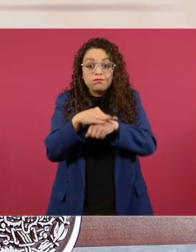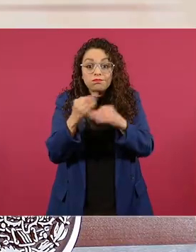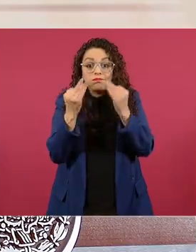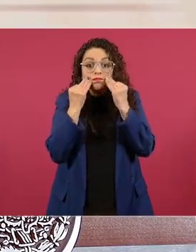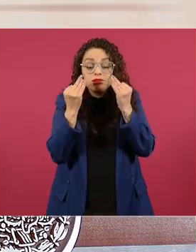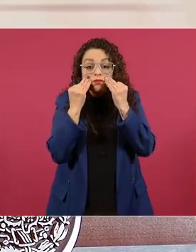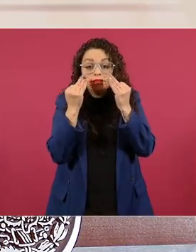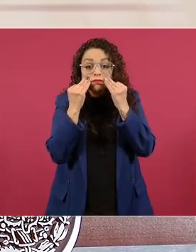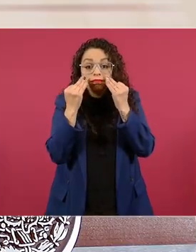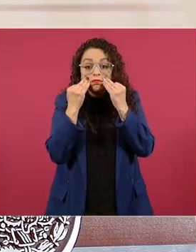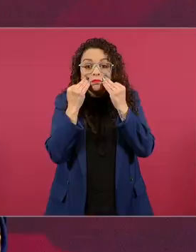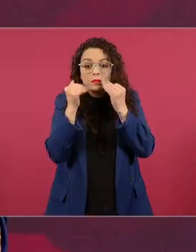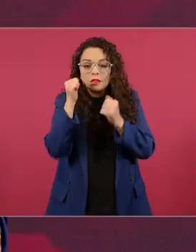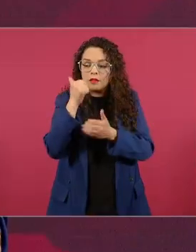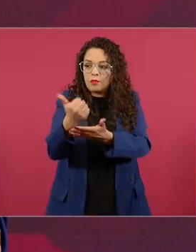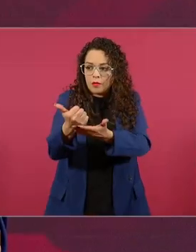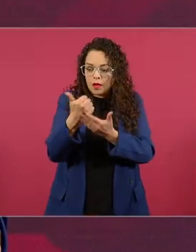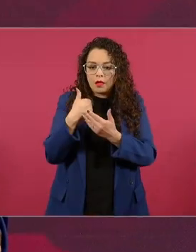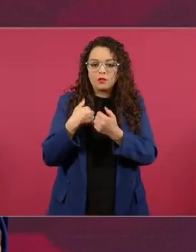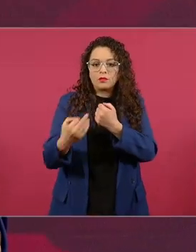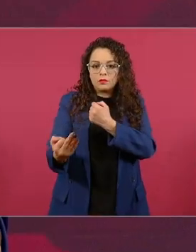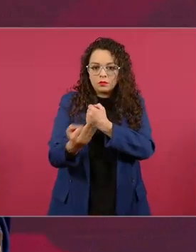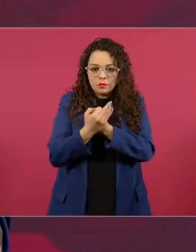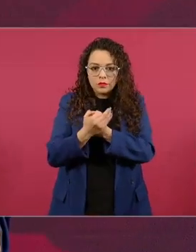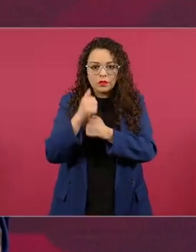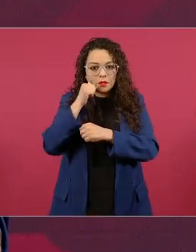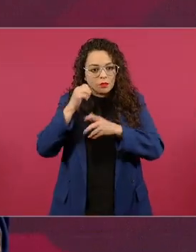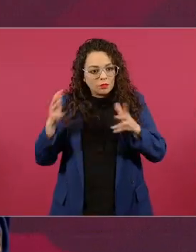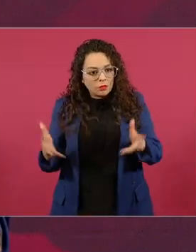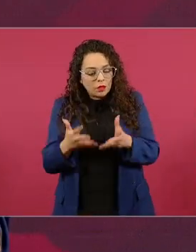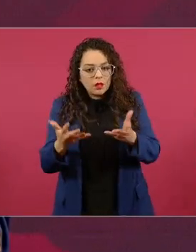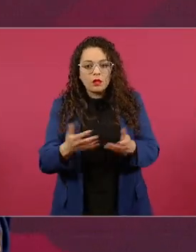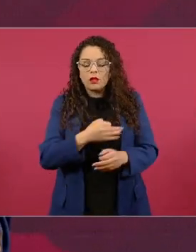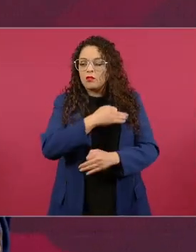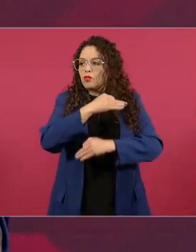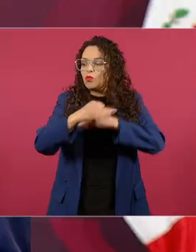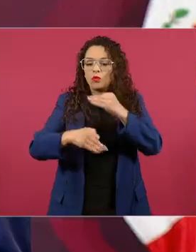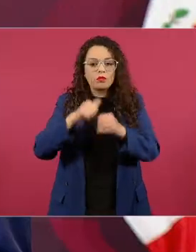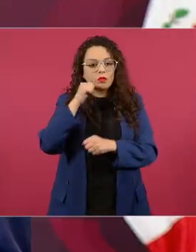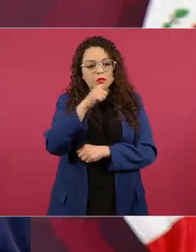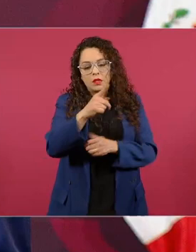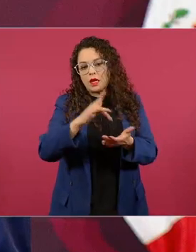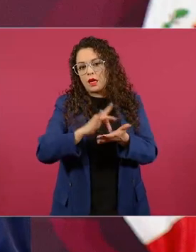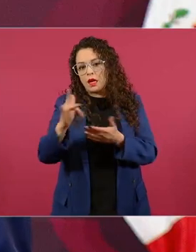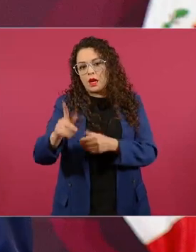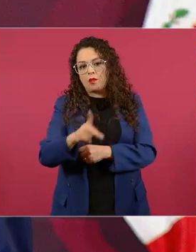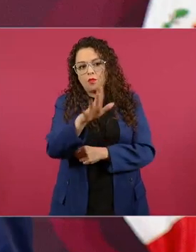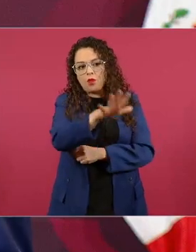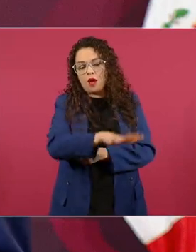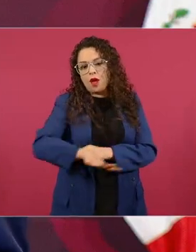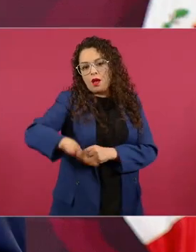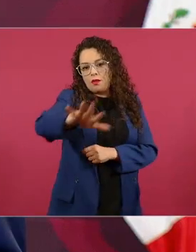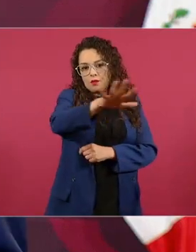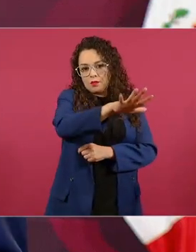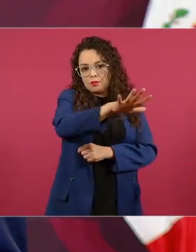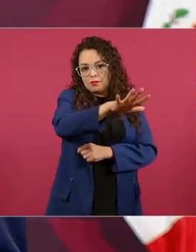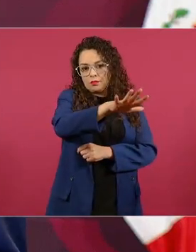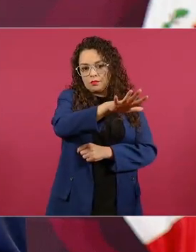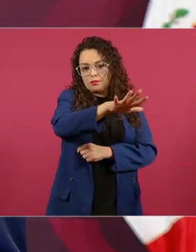no por cierto los de arriba o